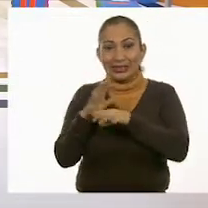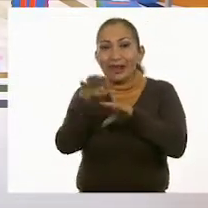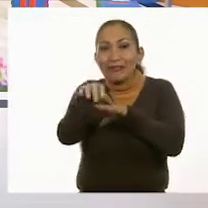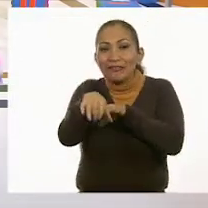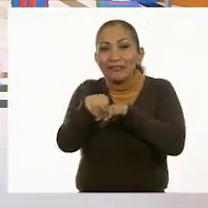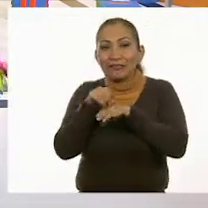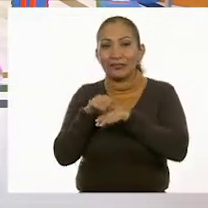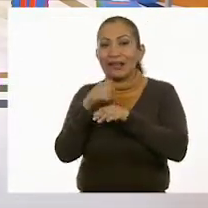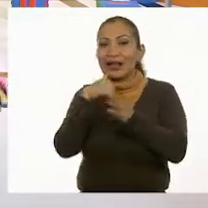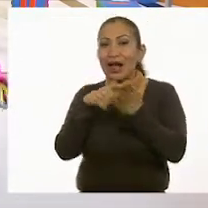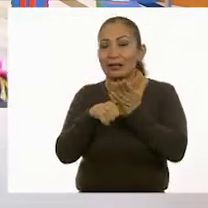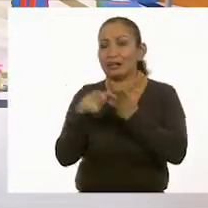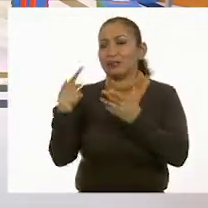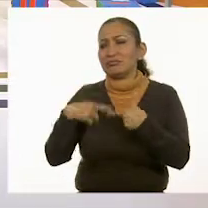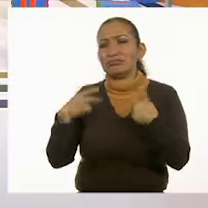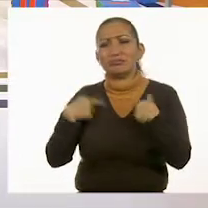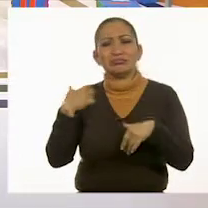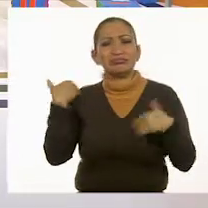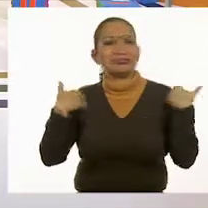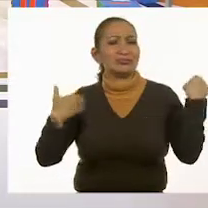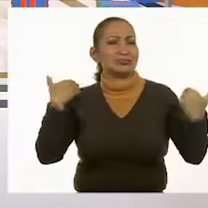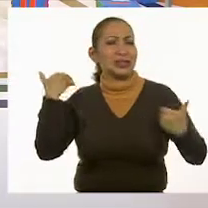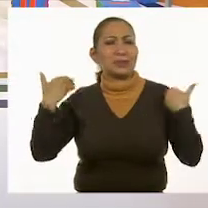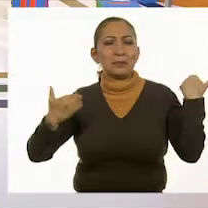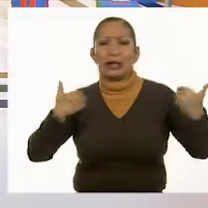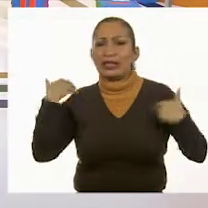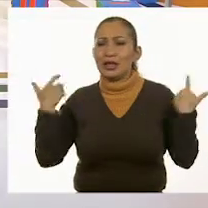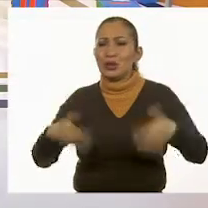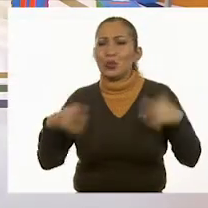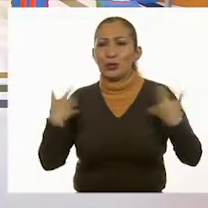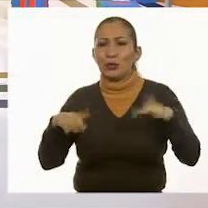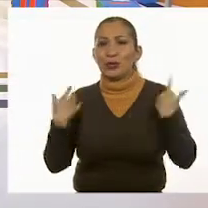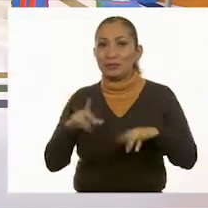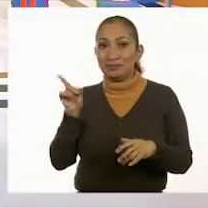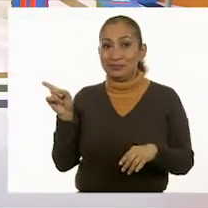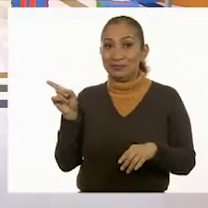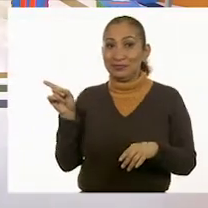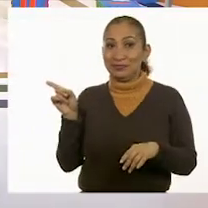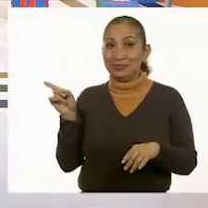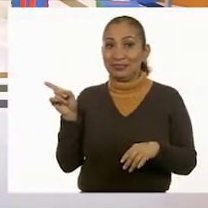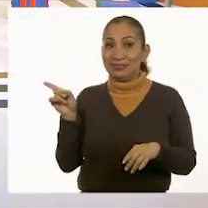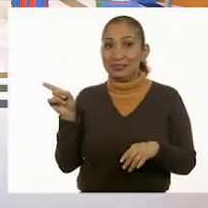Voy, voy. Es que es un personaje muy divertido. Sí, es muy divertido. Déjame acerco.